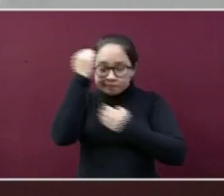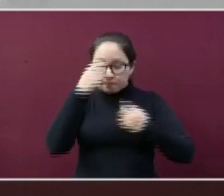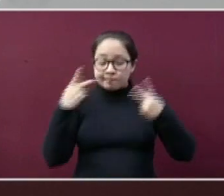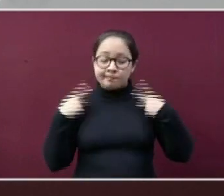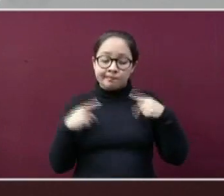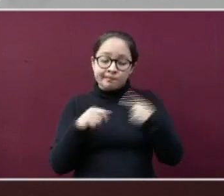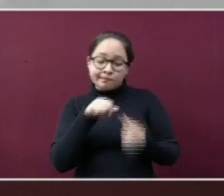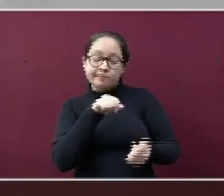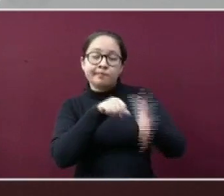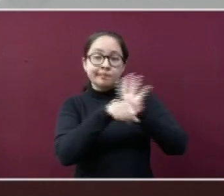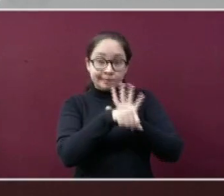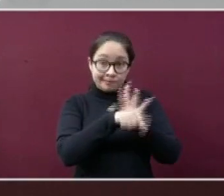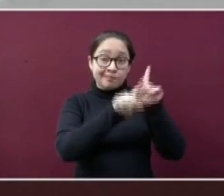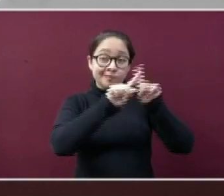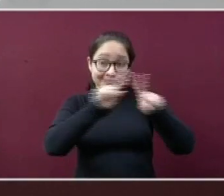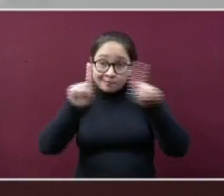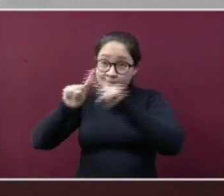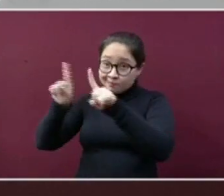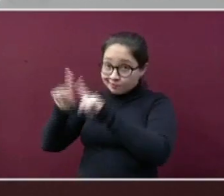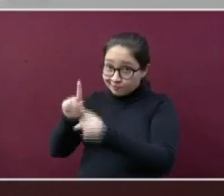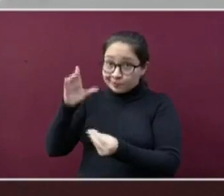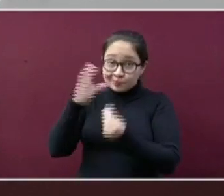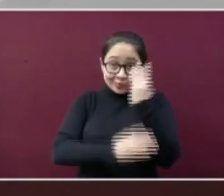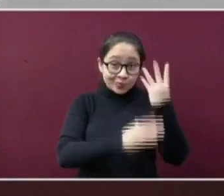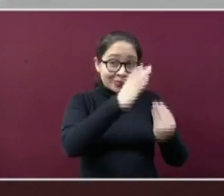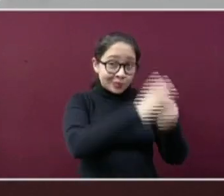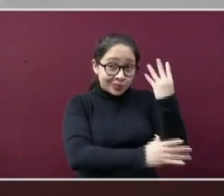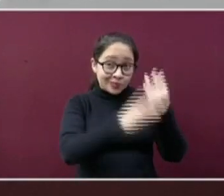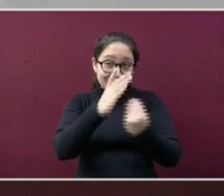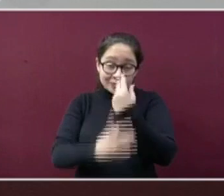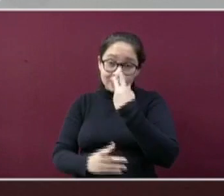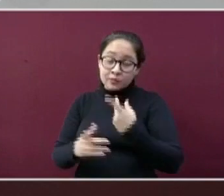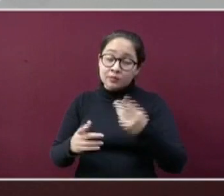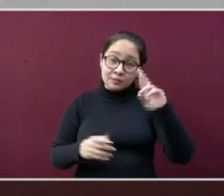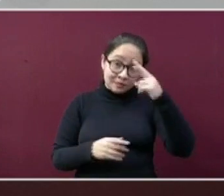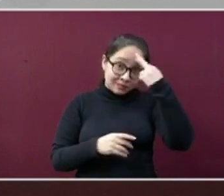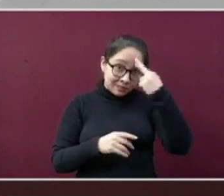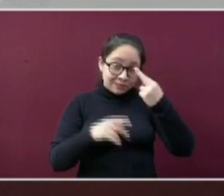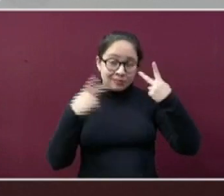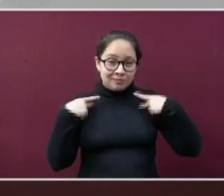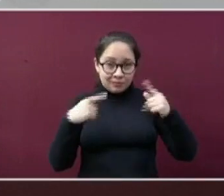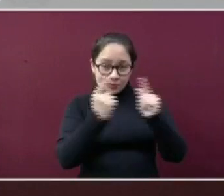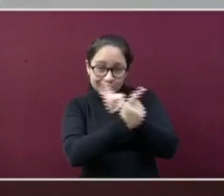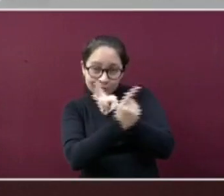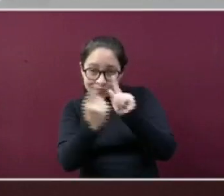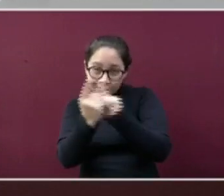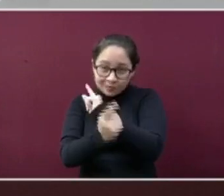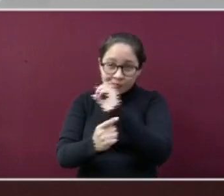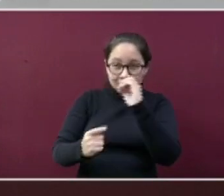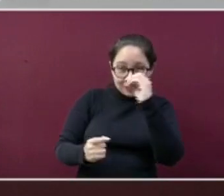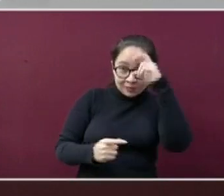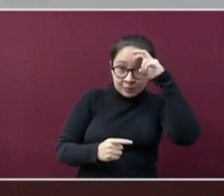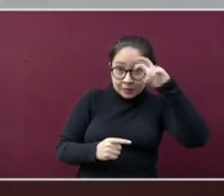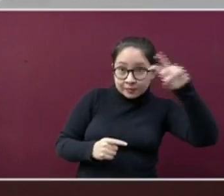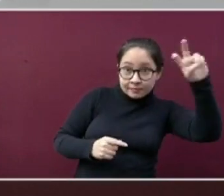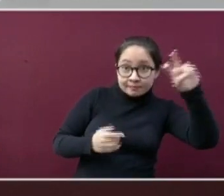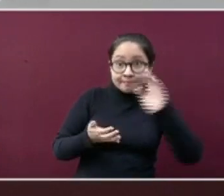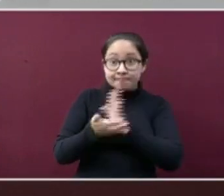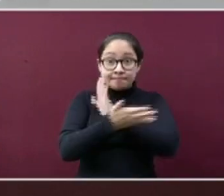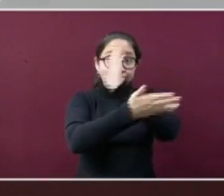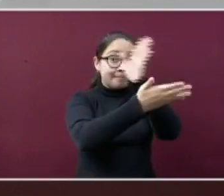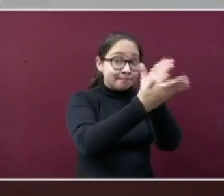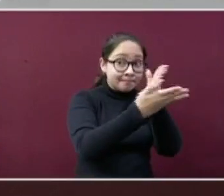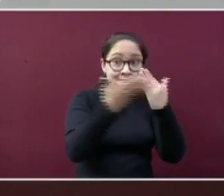continúan presentándose. Y recuerden, los movimientos de población al interior de las localidades y de un